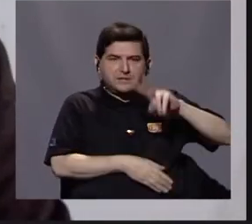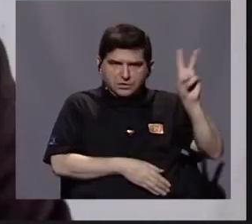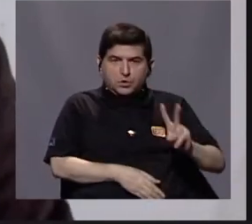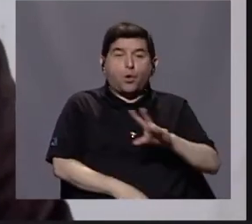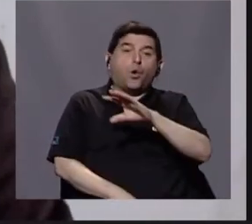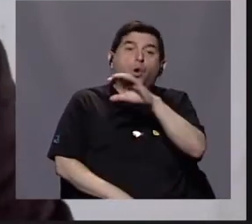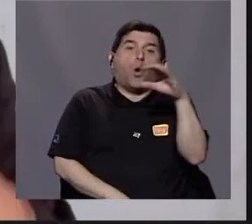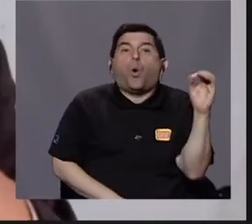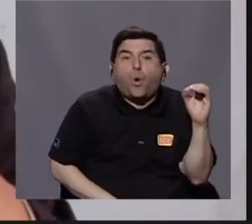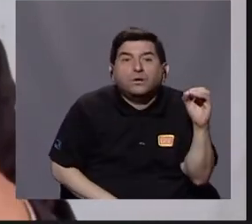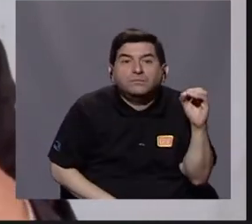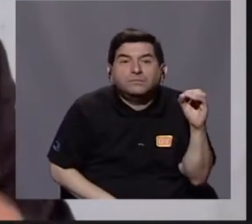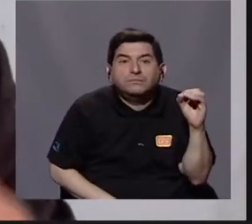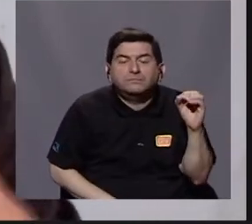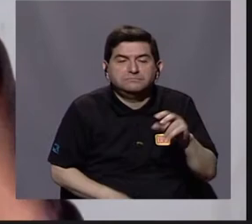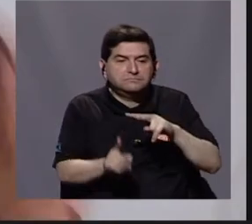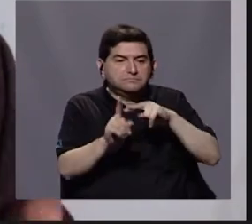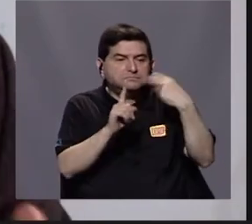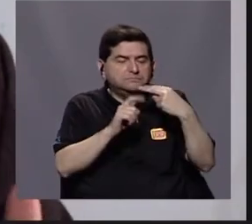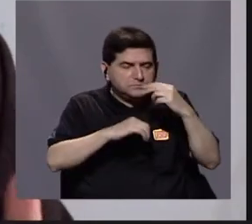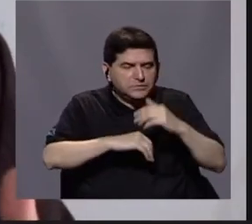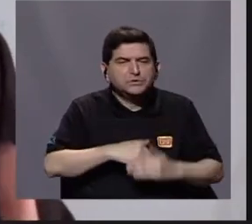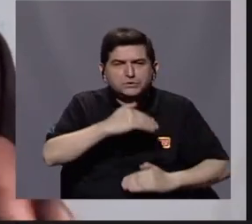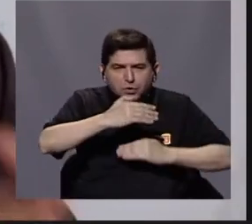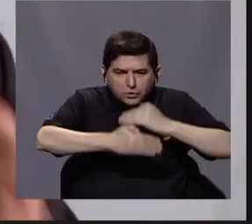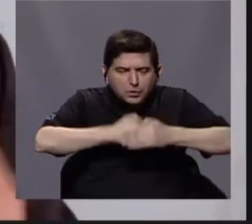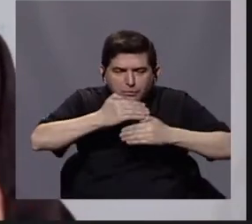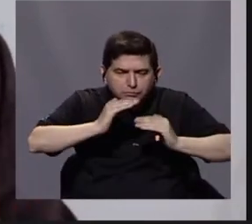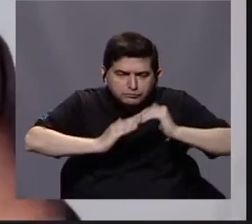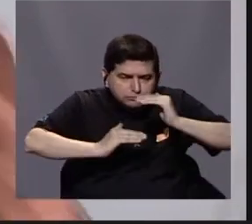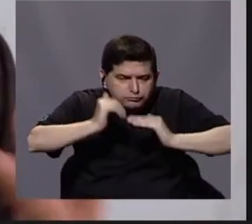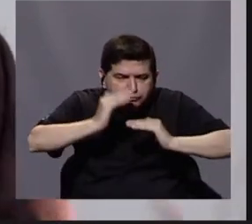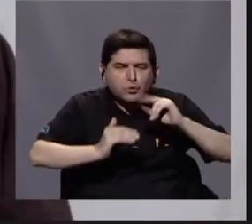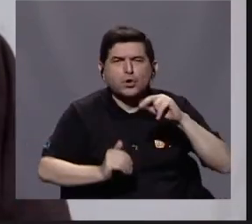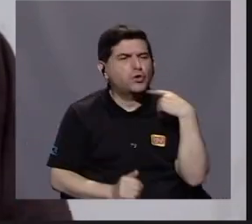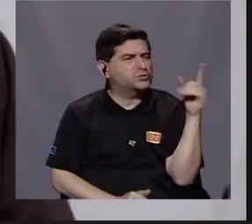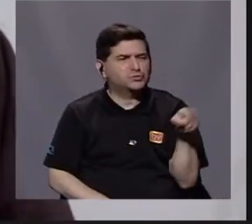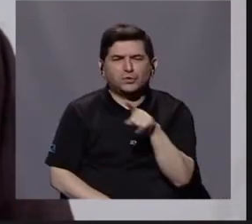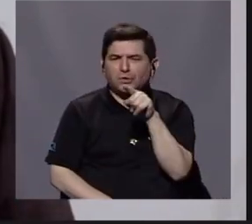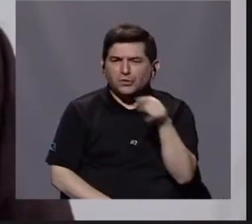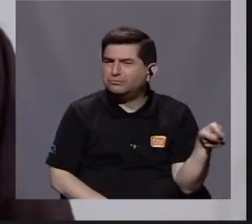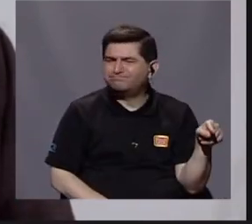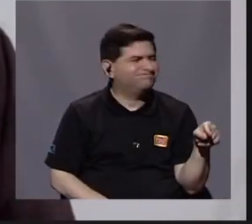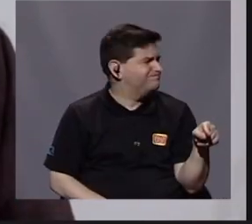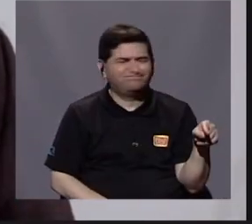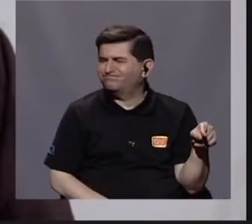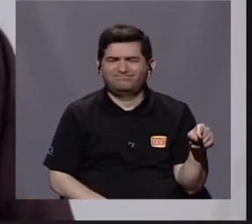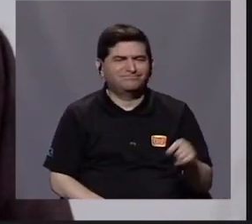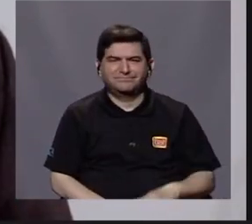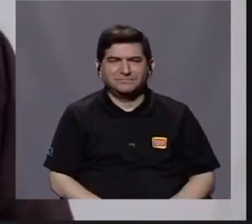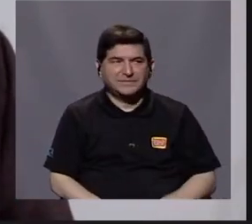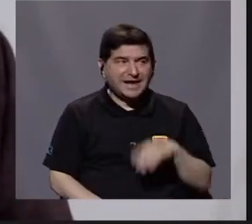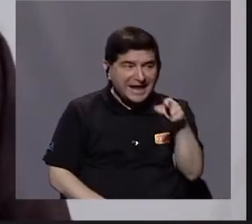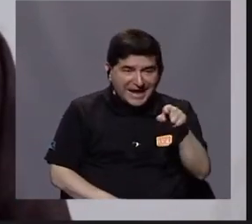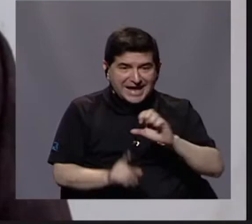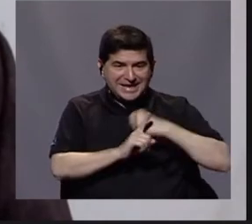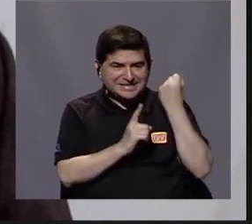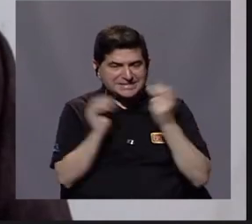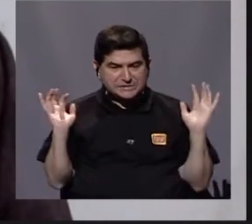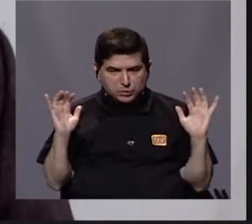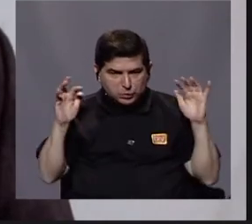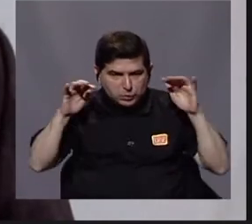o desde una visión constructiva, no nada más desde la descalificación. Indudablemente esos flujos